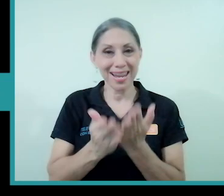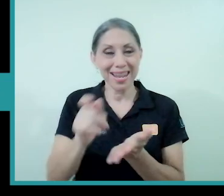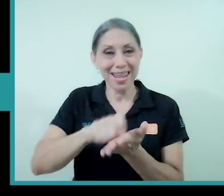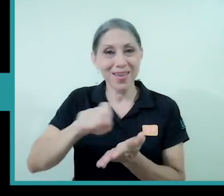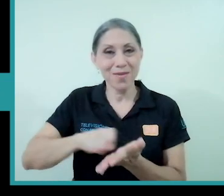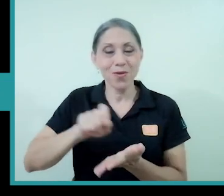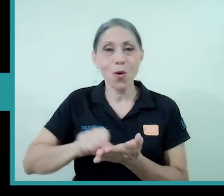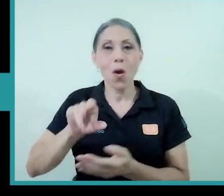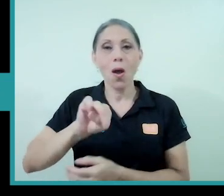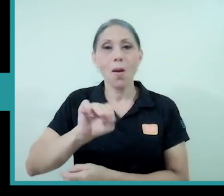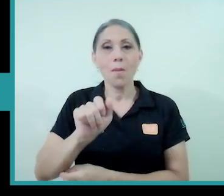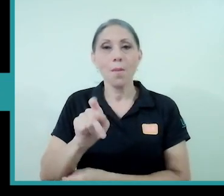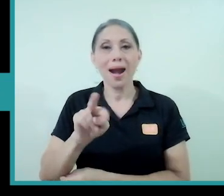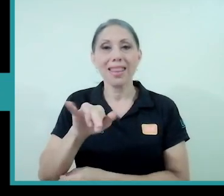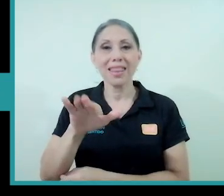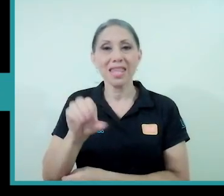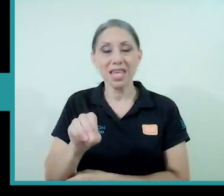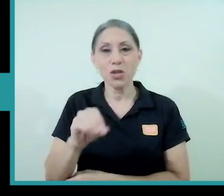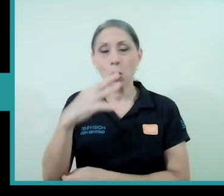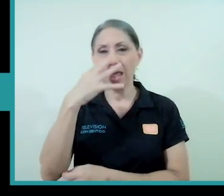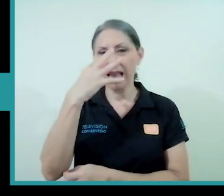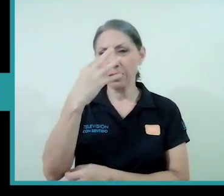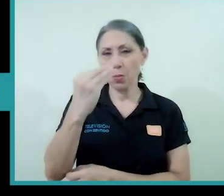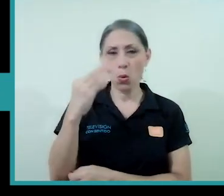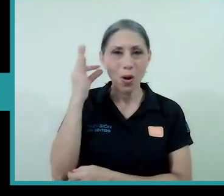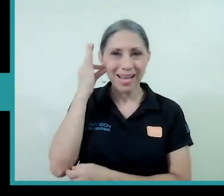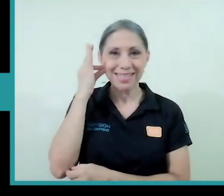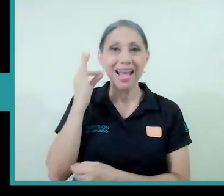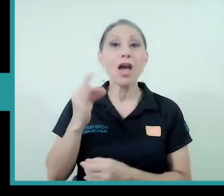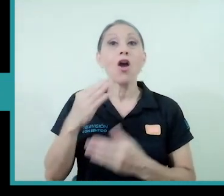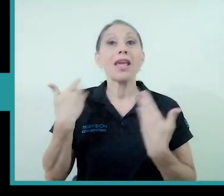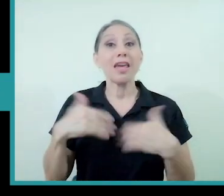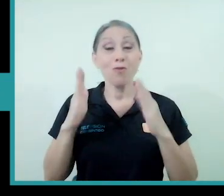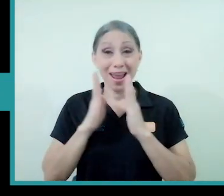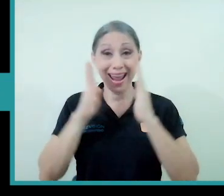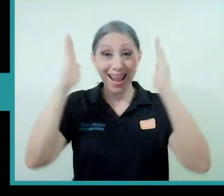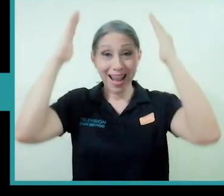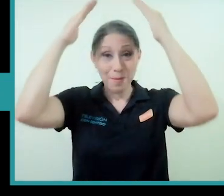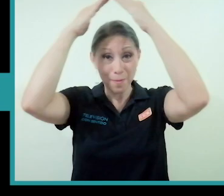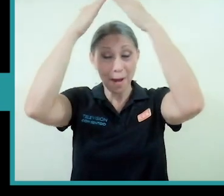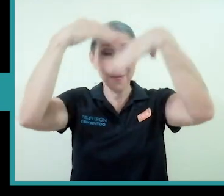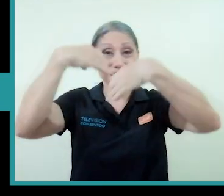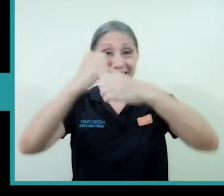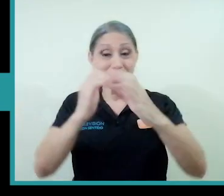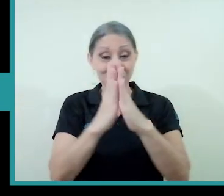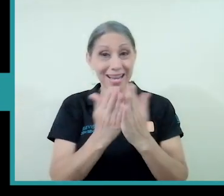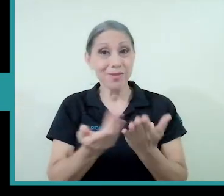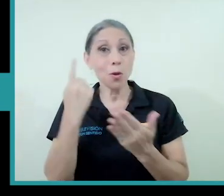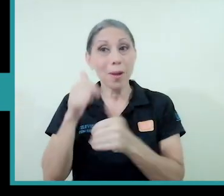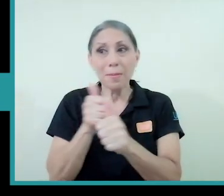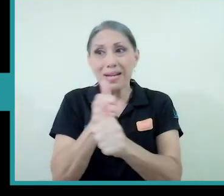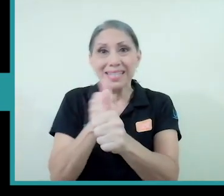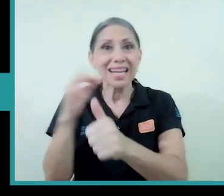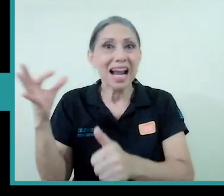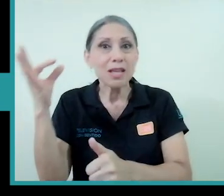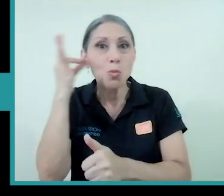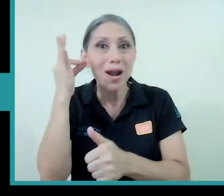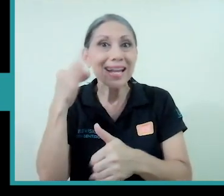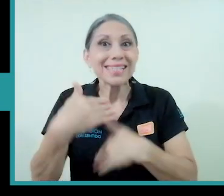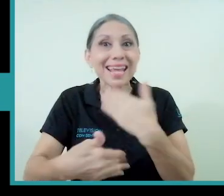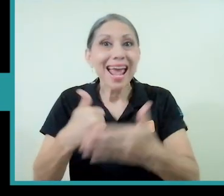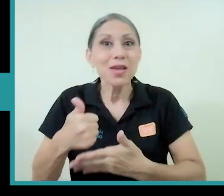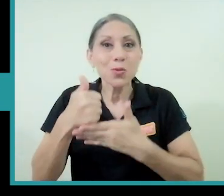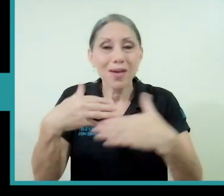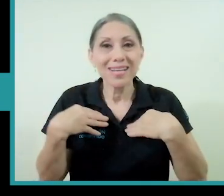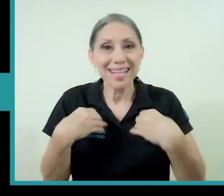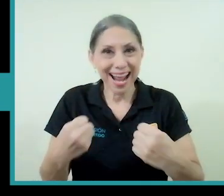el papa mandó a crear para perseguir a las mujeres sanadoras en la edad media y ellos dicen que que